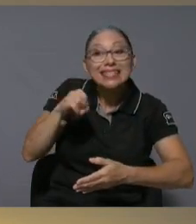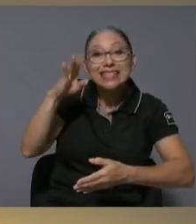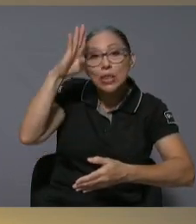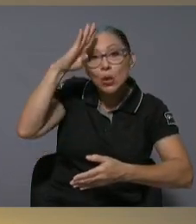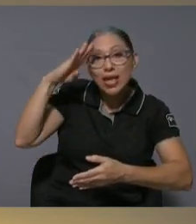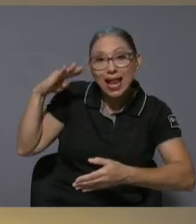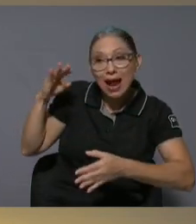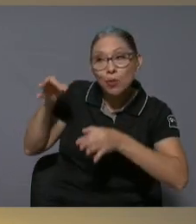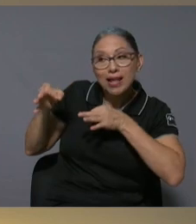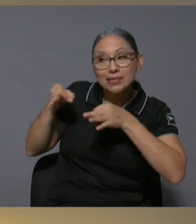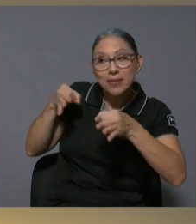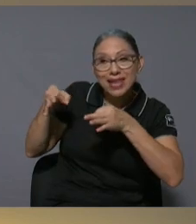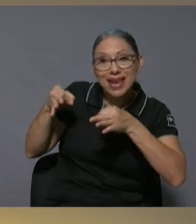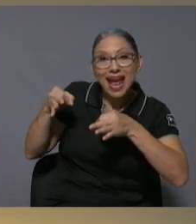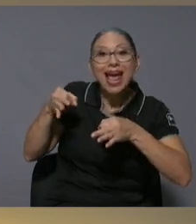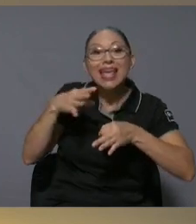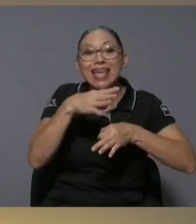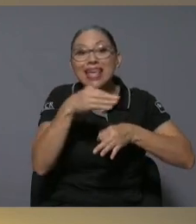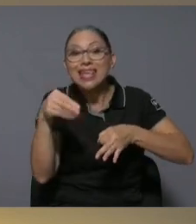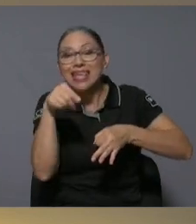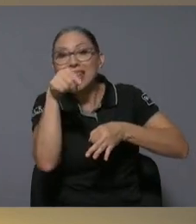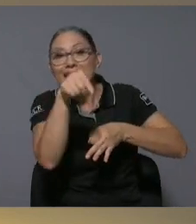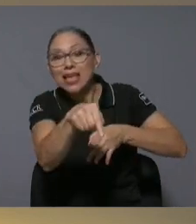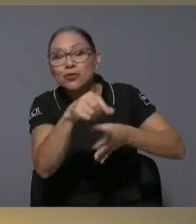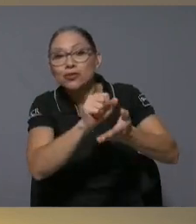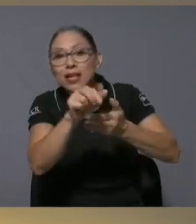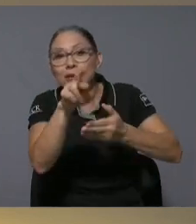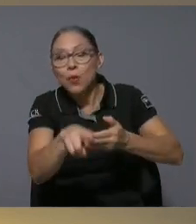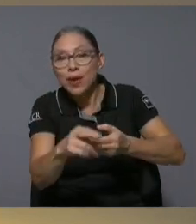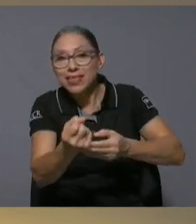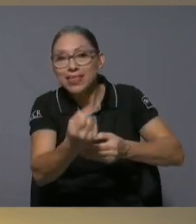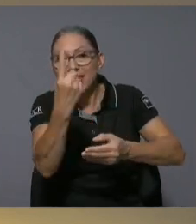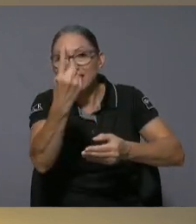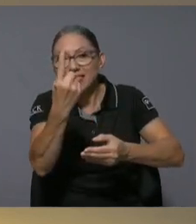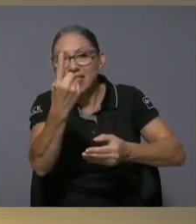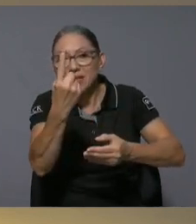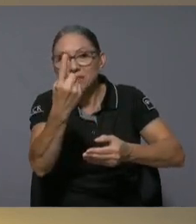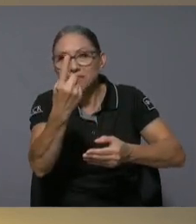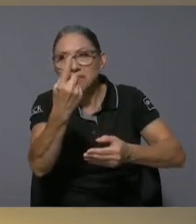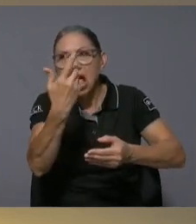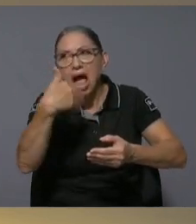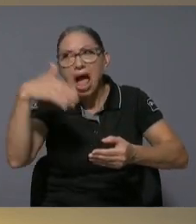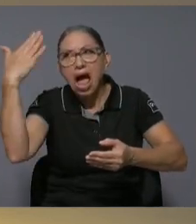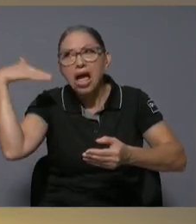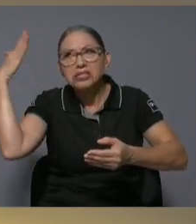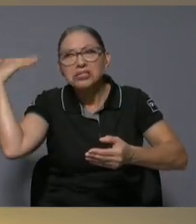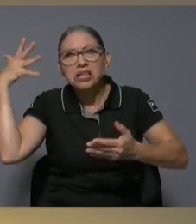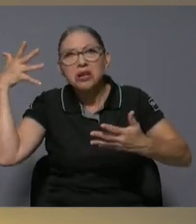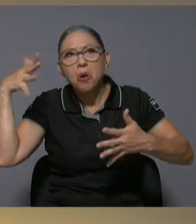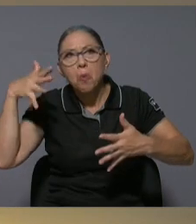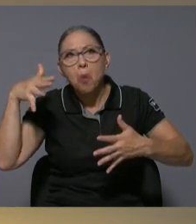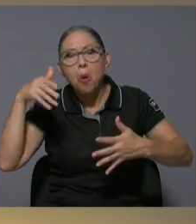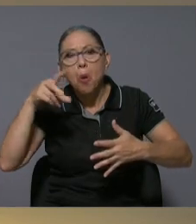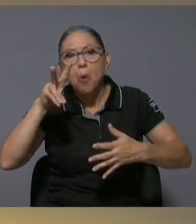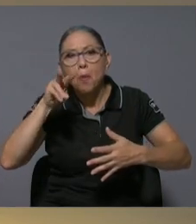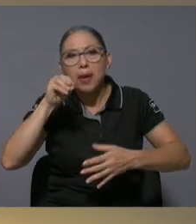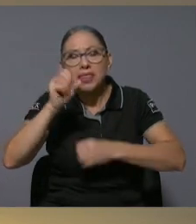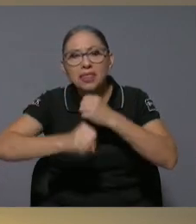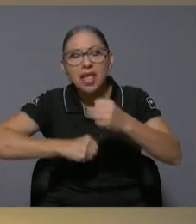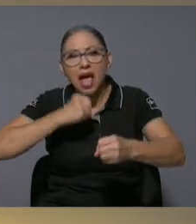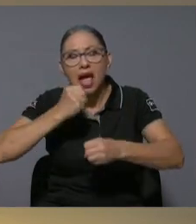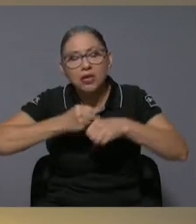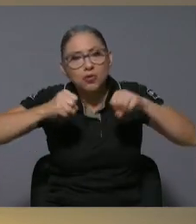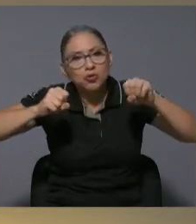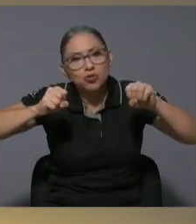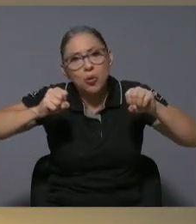ramoneses entienden hace como 20 años estoy exagerando pero hace como 20 años se podría haber